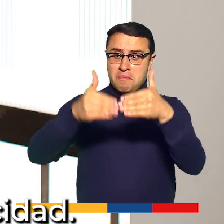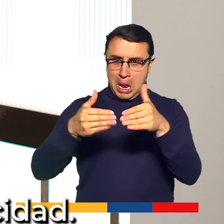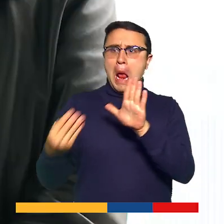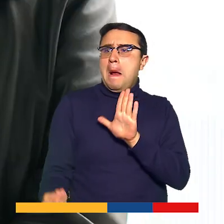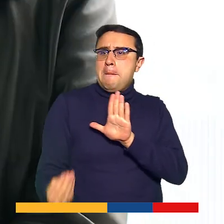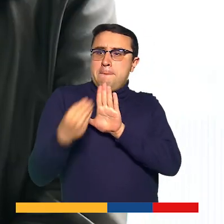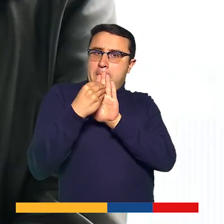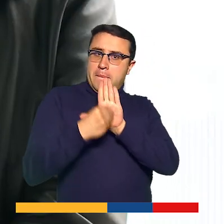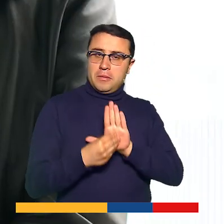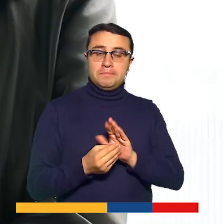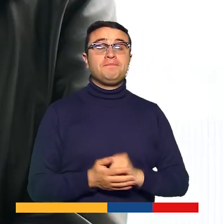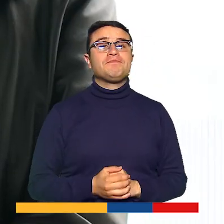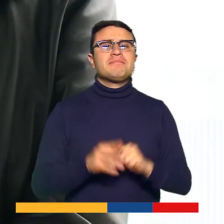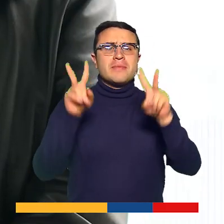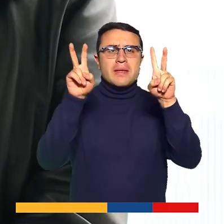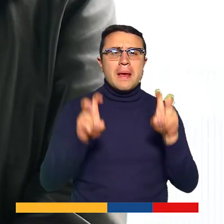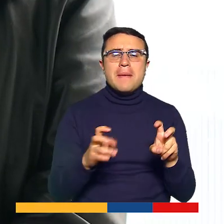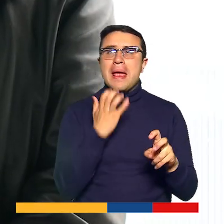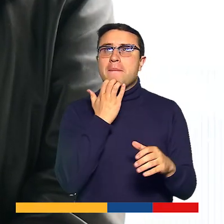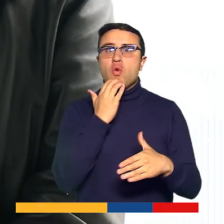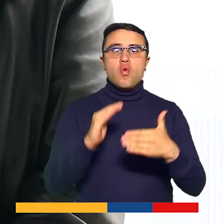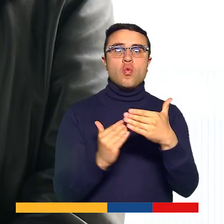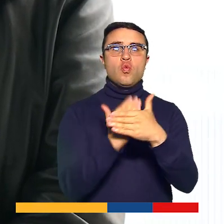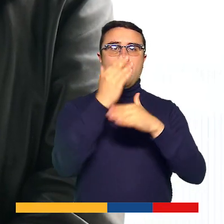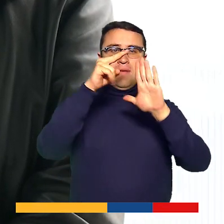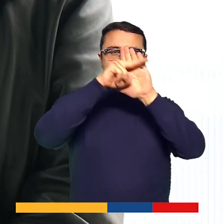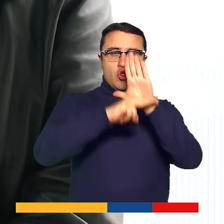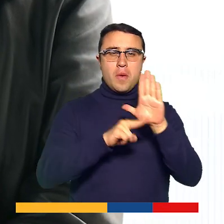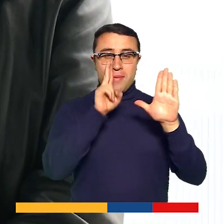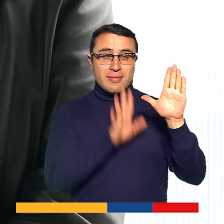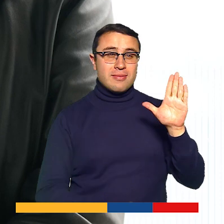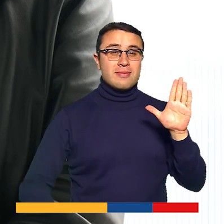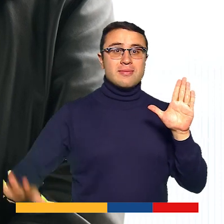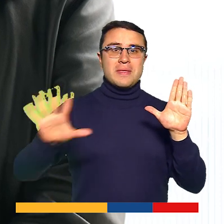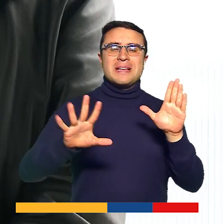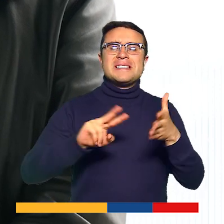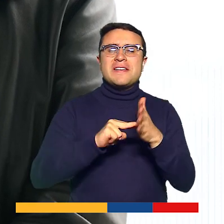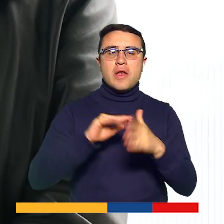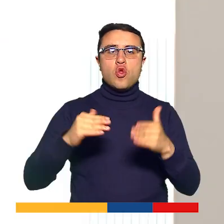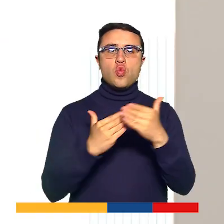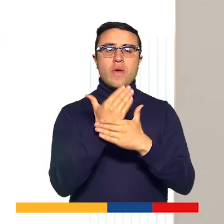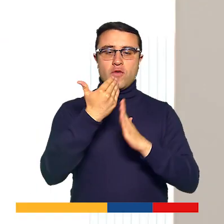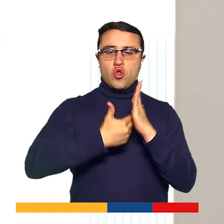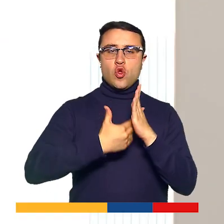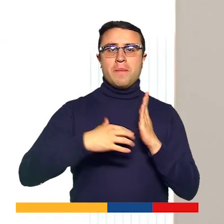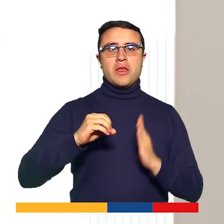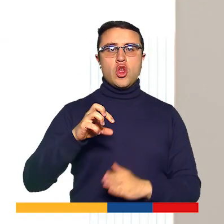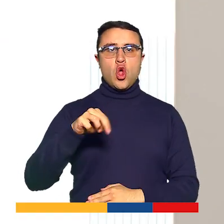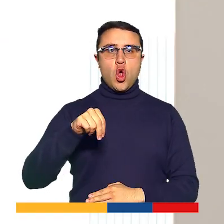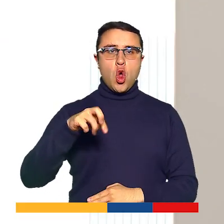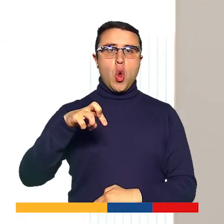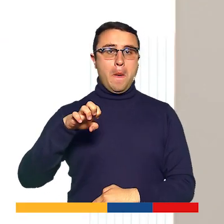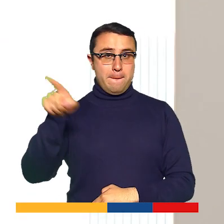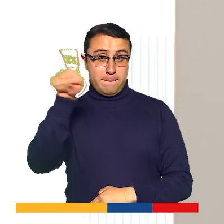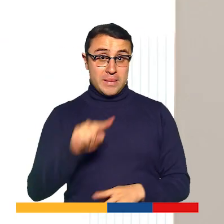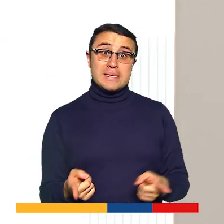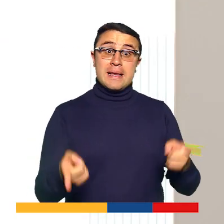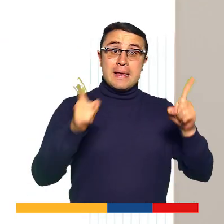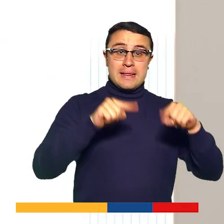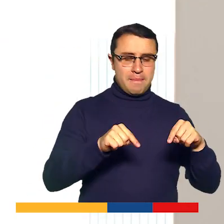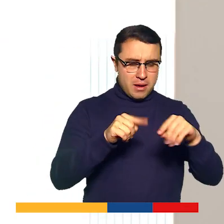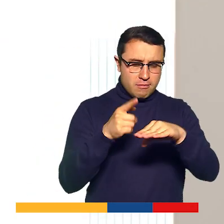Discapacidad. Asuntos como la formulación de una nueva política pública, es decir, un nuevo COMPES, la implementación del